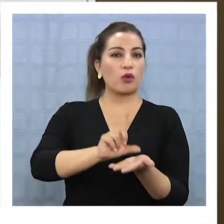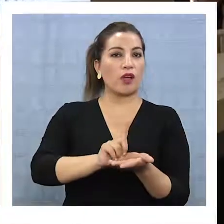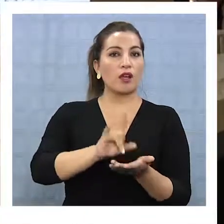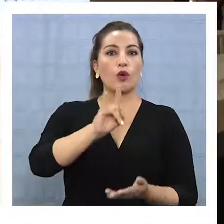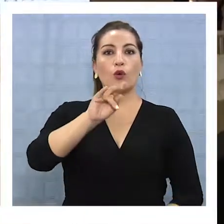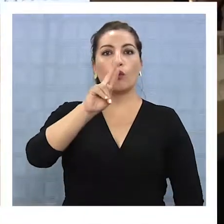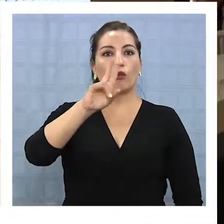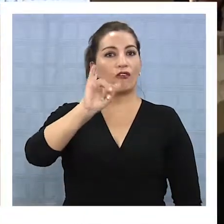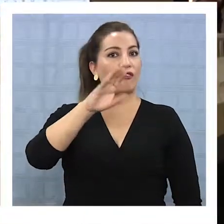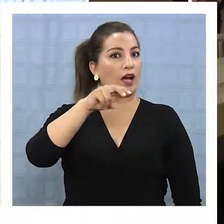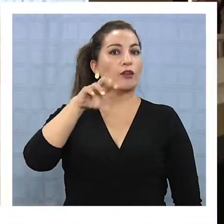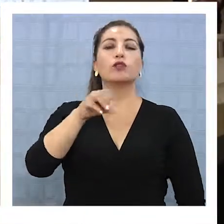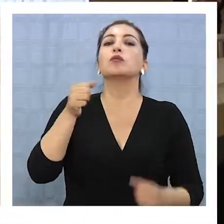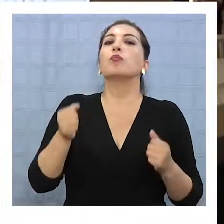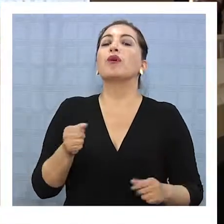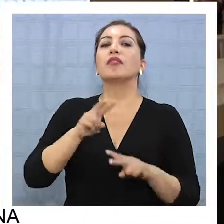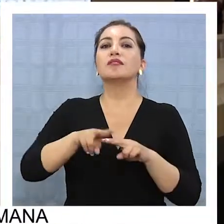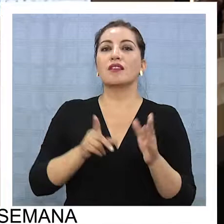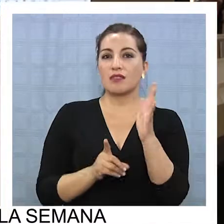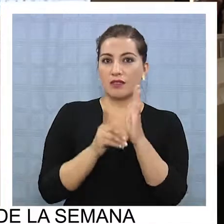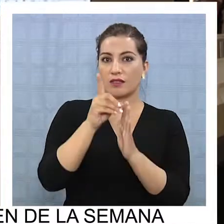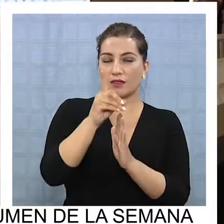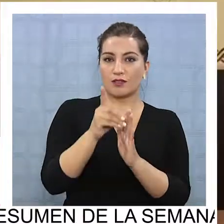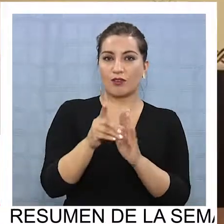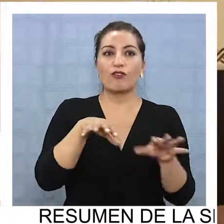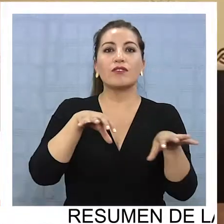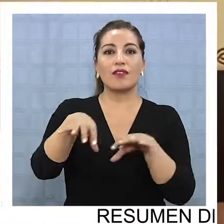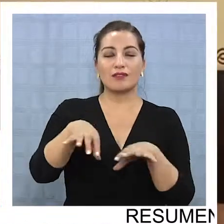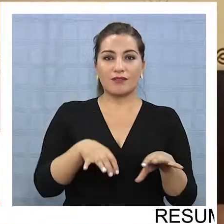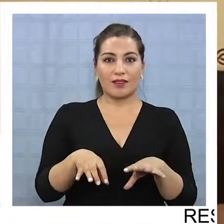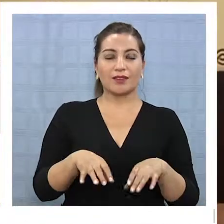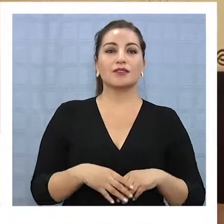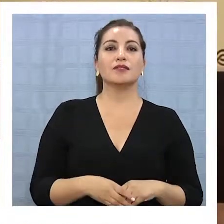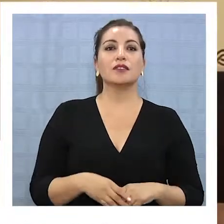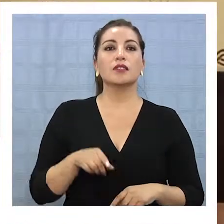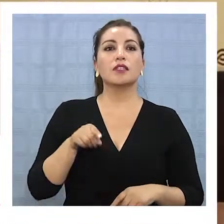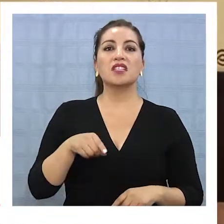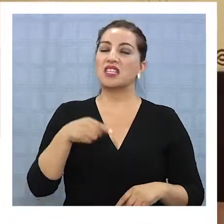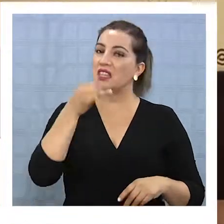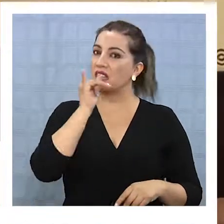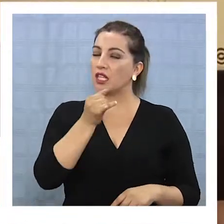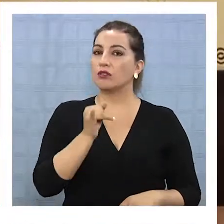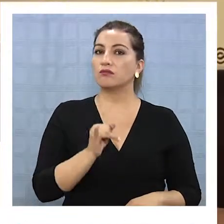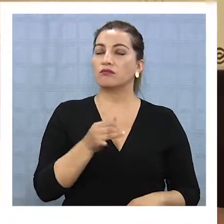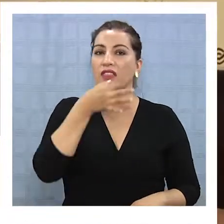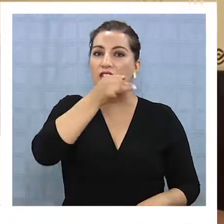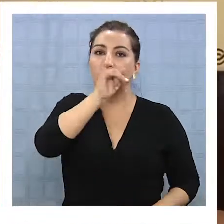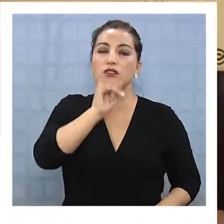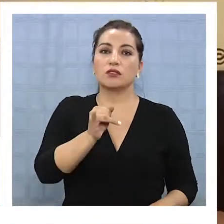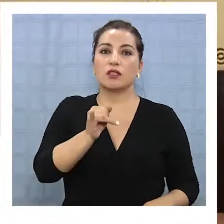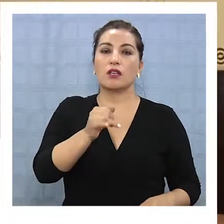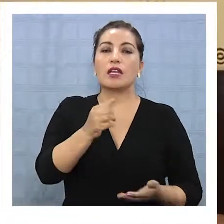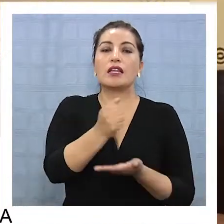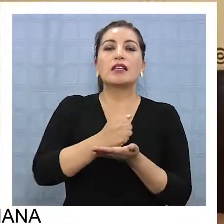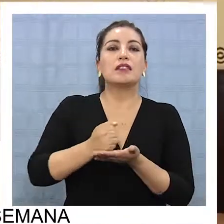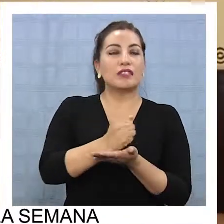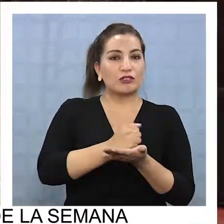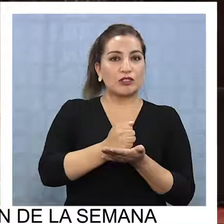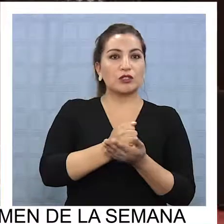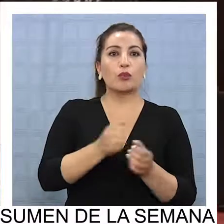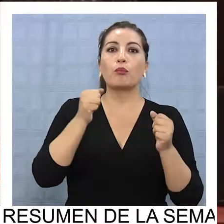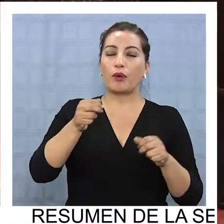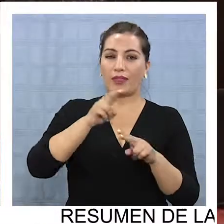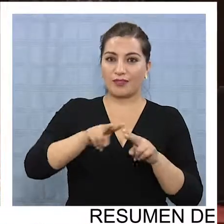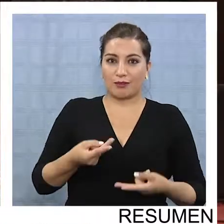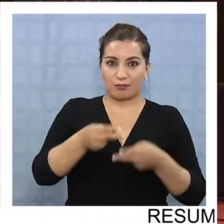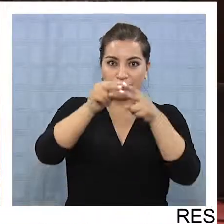que permite el desarrollo de actividades productivas. Y eso dio el vamos para que la asociación se atrayera con este megaproyecto.